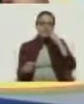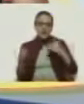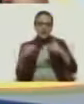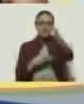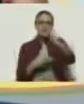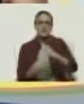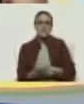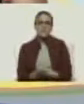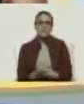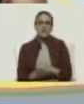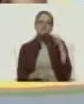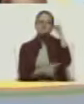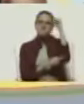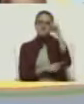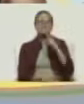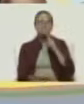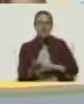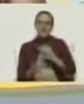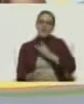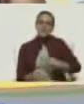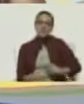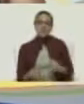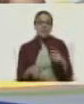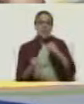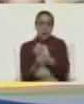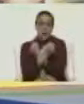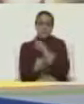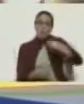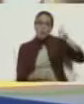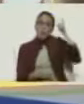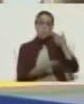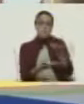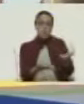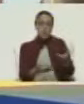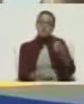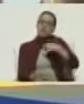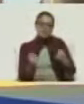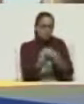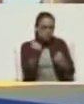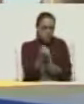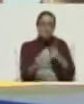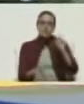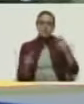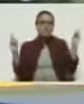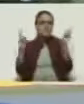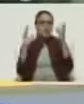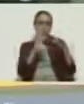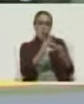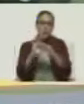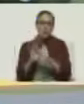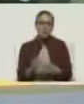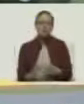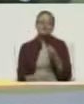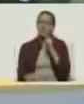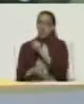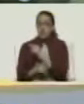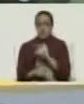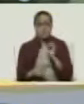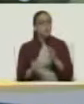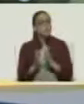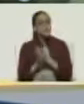Venceremos, así será, presidente, con el amor del pueblo venceremos. Y por el pueblo venceremos también. Reposa un ratico ahí